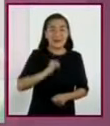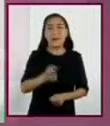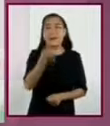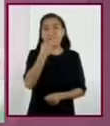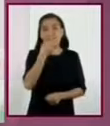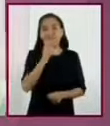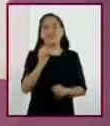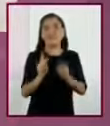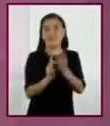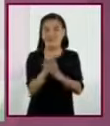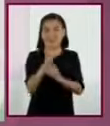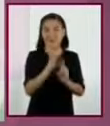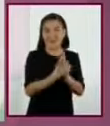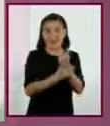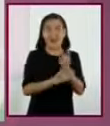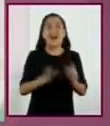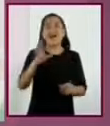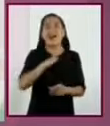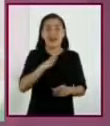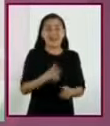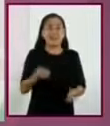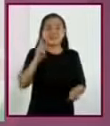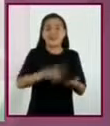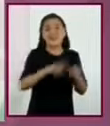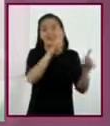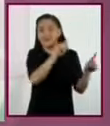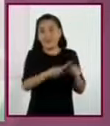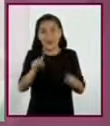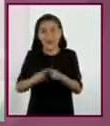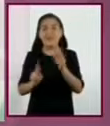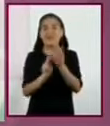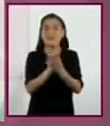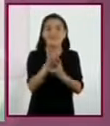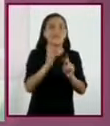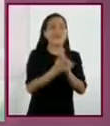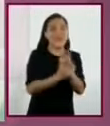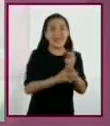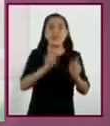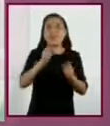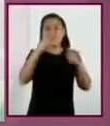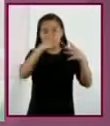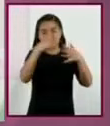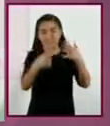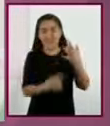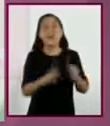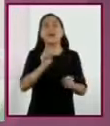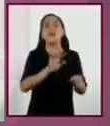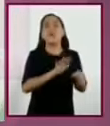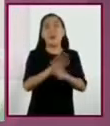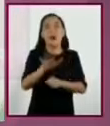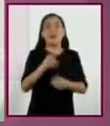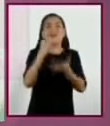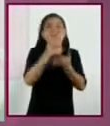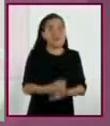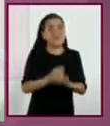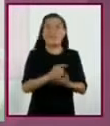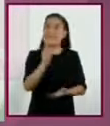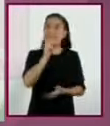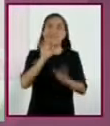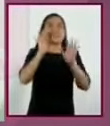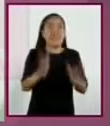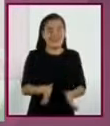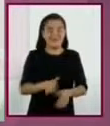medicinales. Existe un amplio cúmulo de especies vegetales cuya acción terapéutica aún no se ha